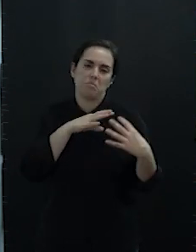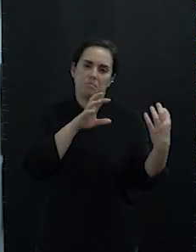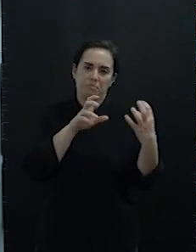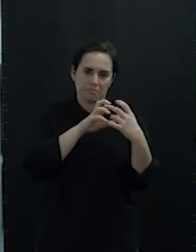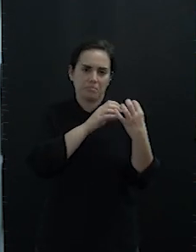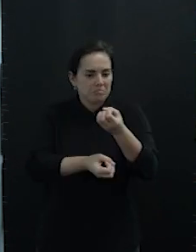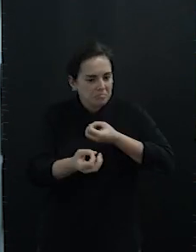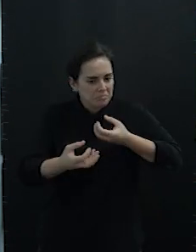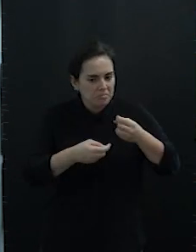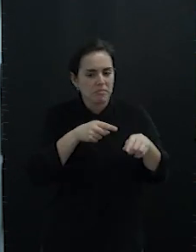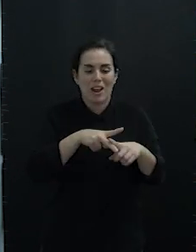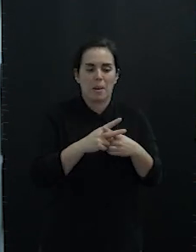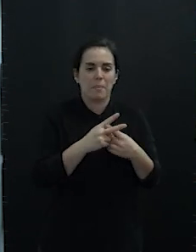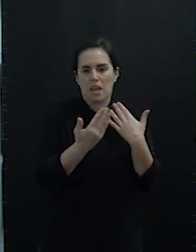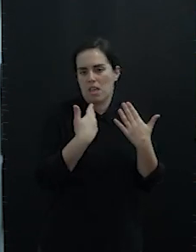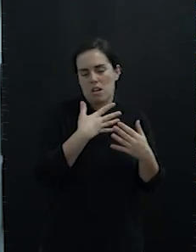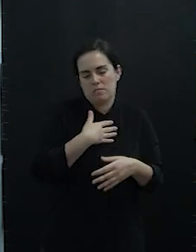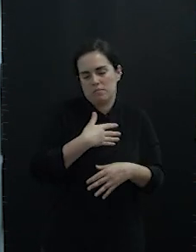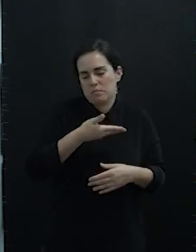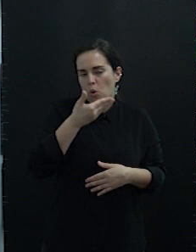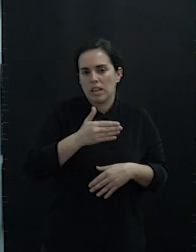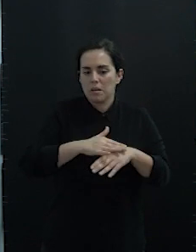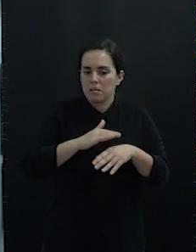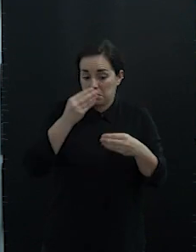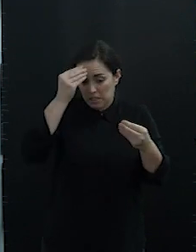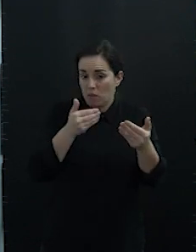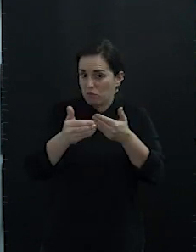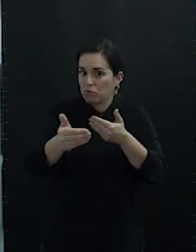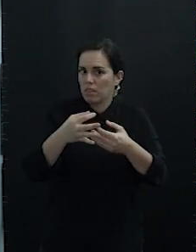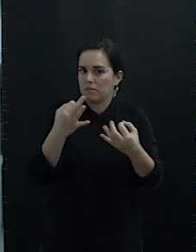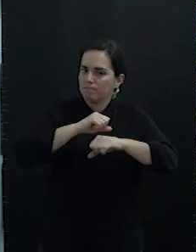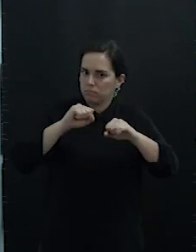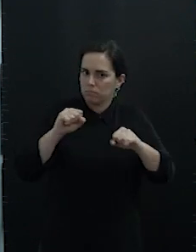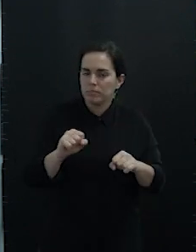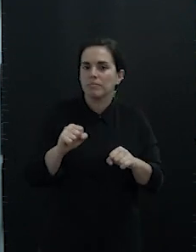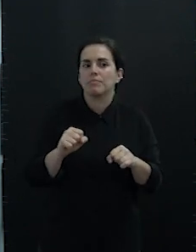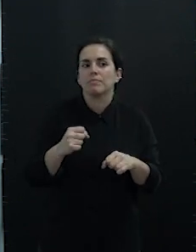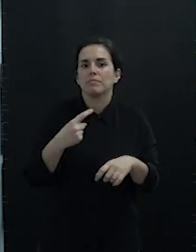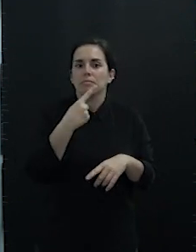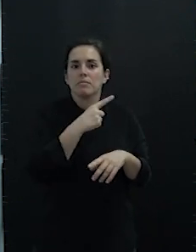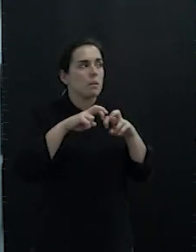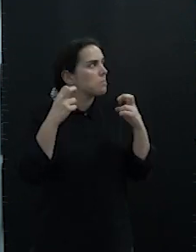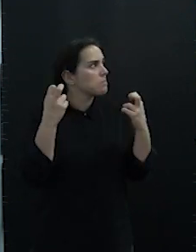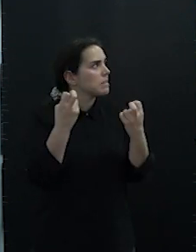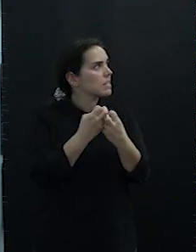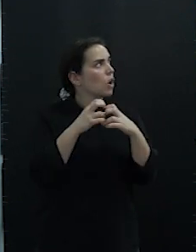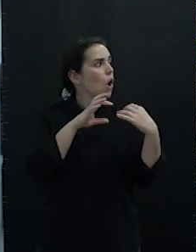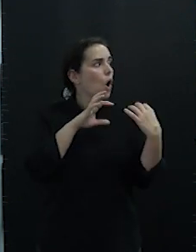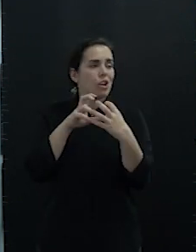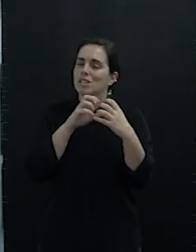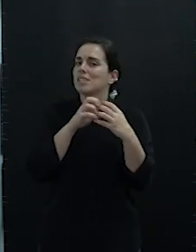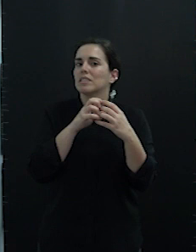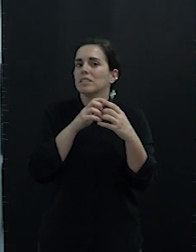esperamos de que en el futuro se consolide como tal. Aquí está el calendario que planteamos de mesas de consenso. Nos reunimos con cada una de las